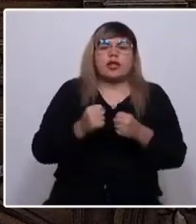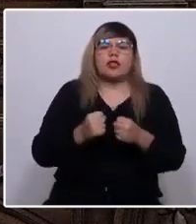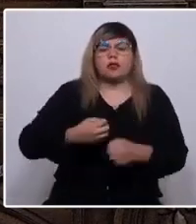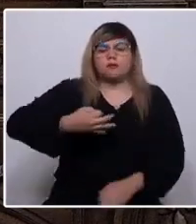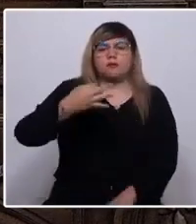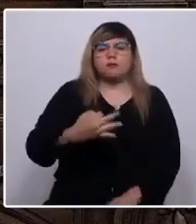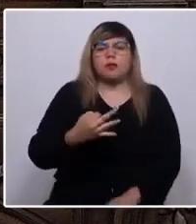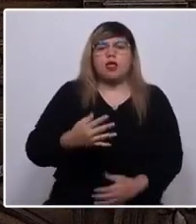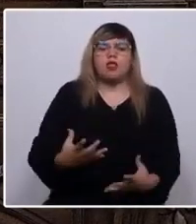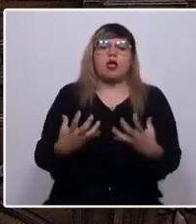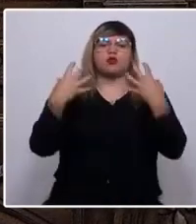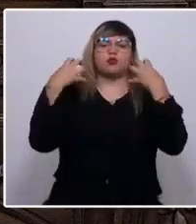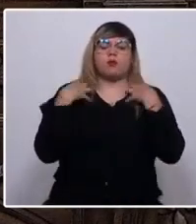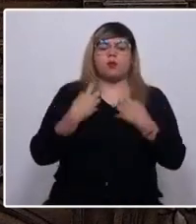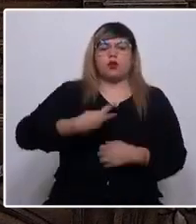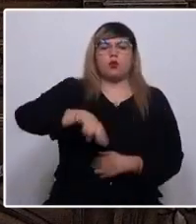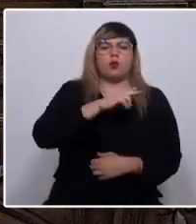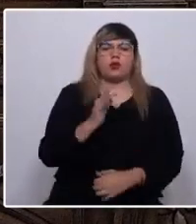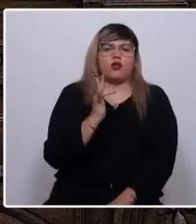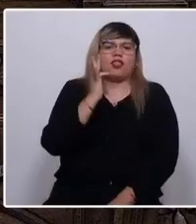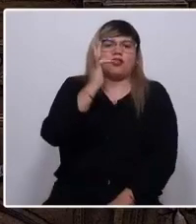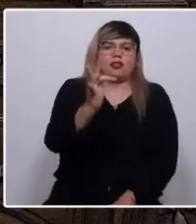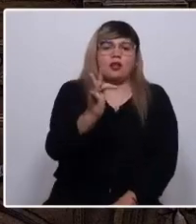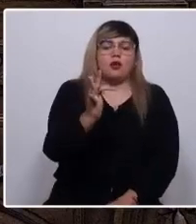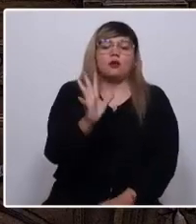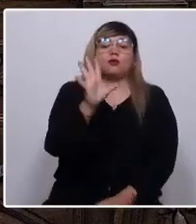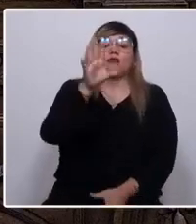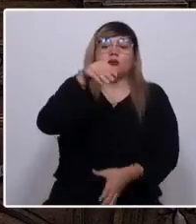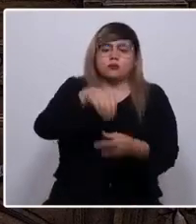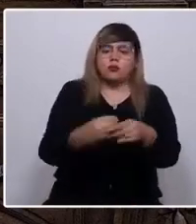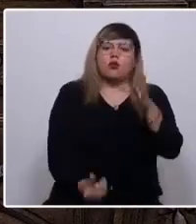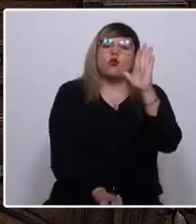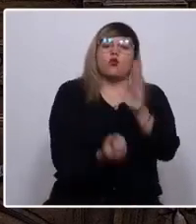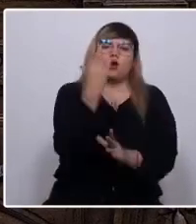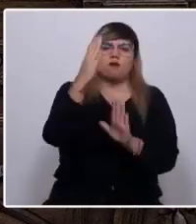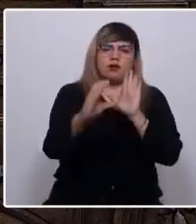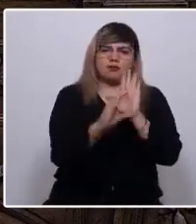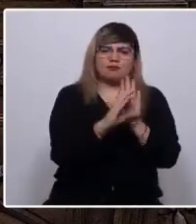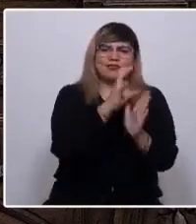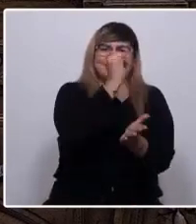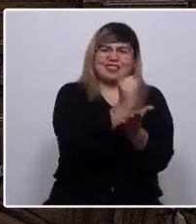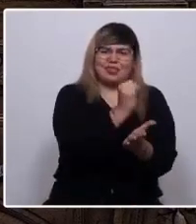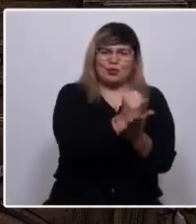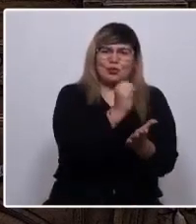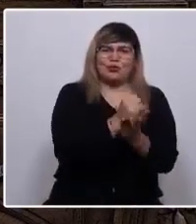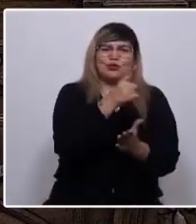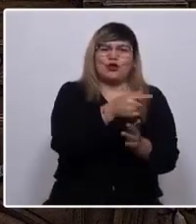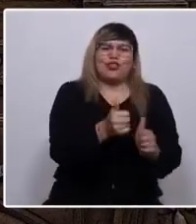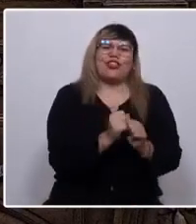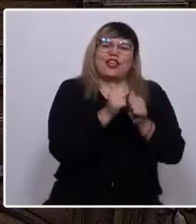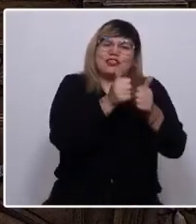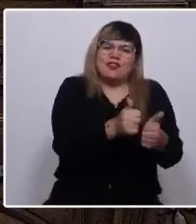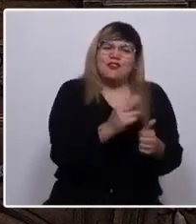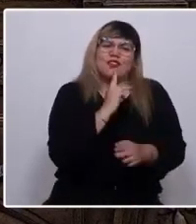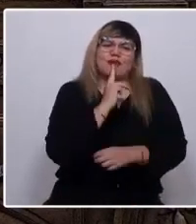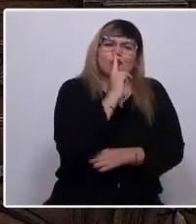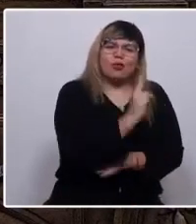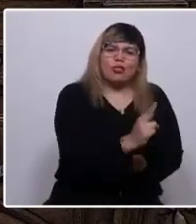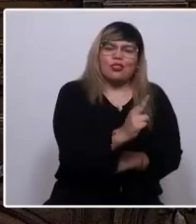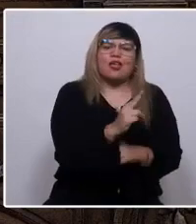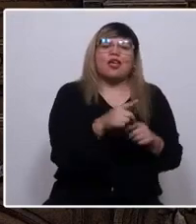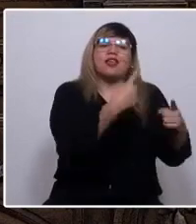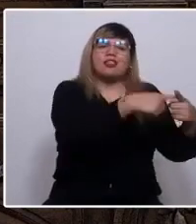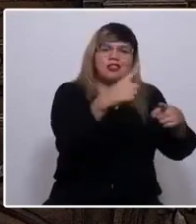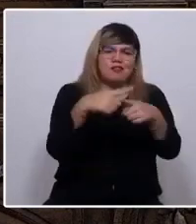de asumir nuestro propio destino, dentro de una nueva institucionalidad que responda al desafío de reconocer la coexistencia de una